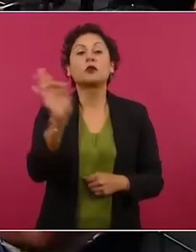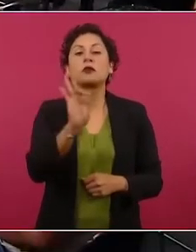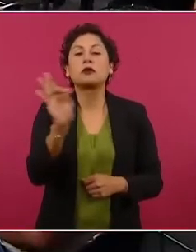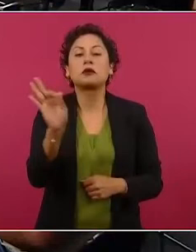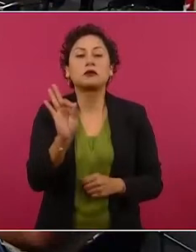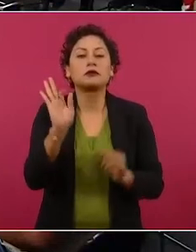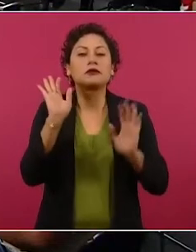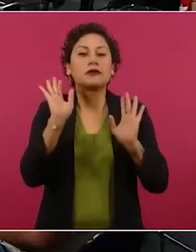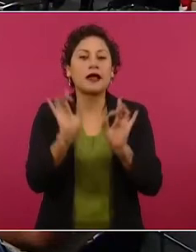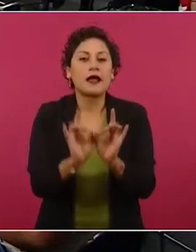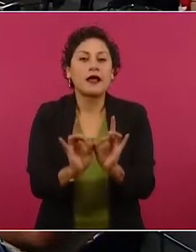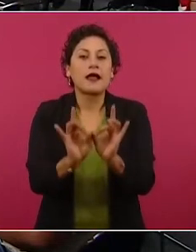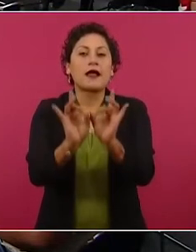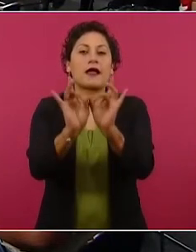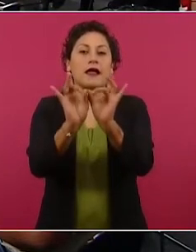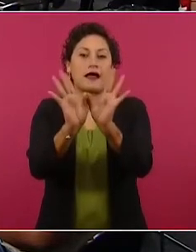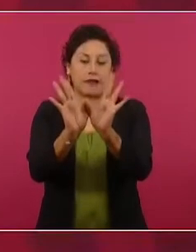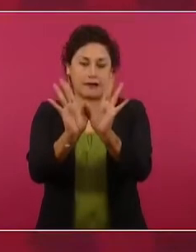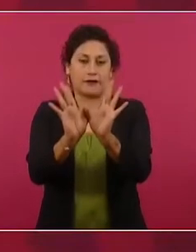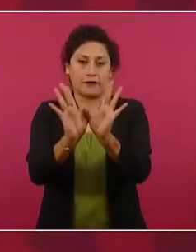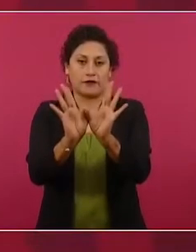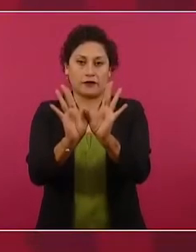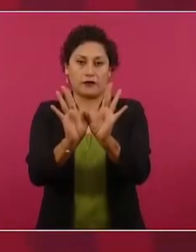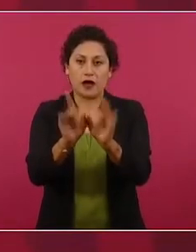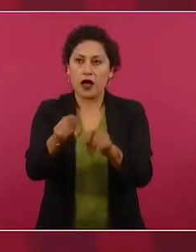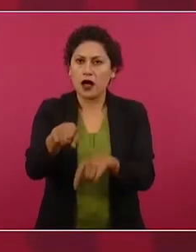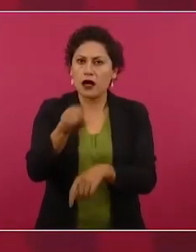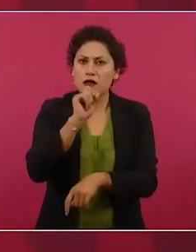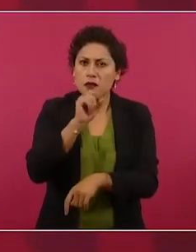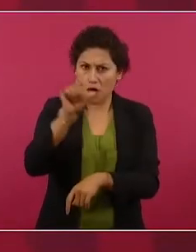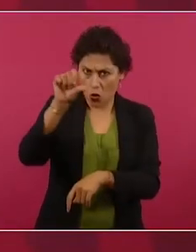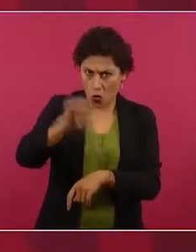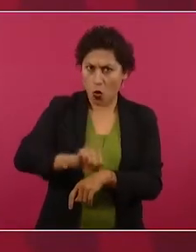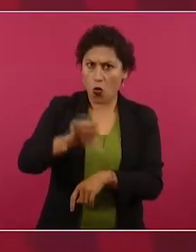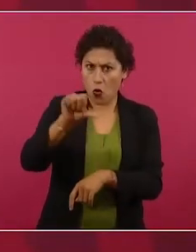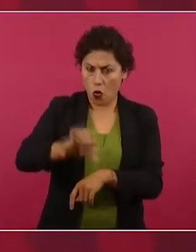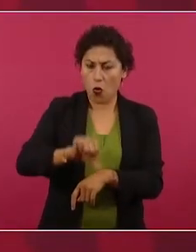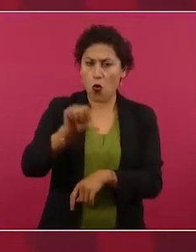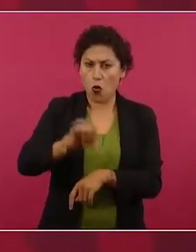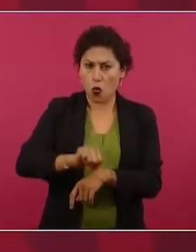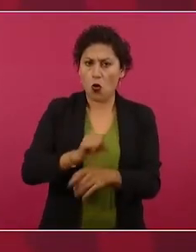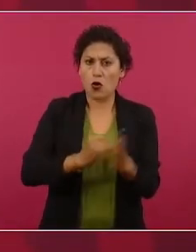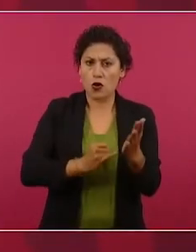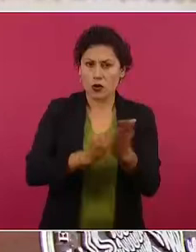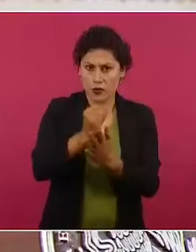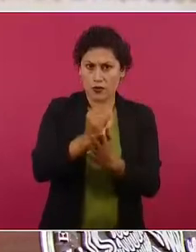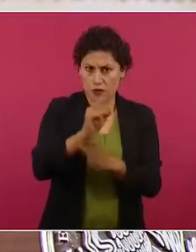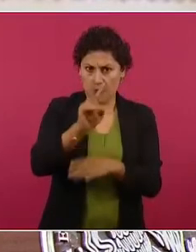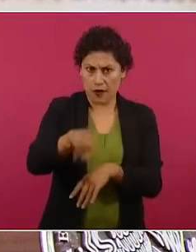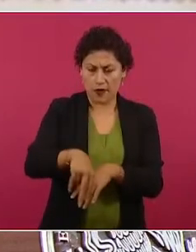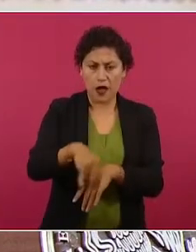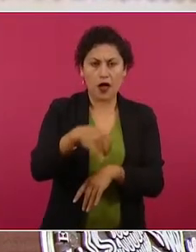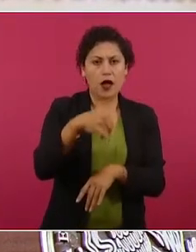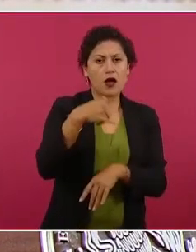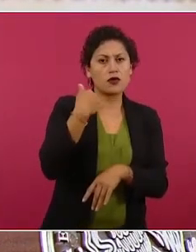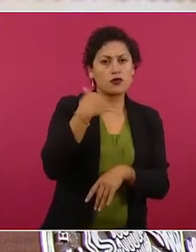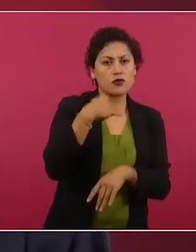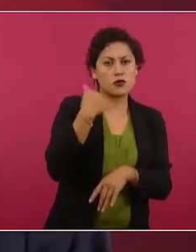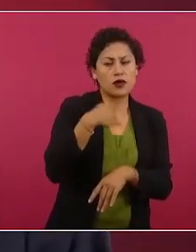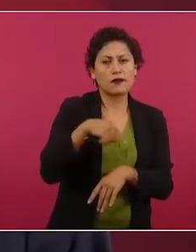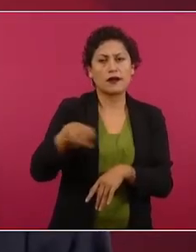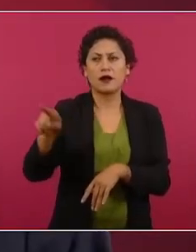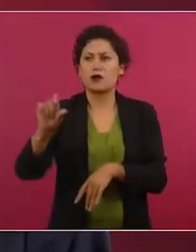que por cierto hoy se va a definir si empata Yucatán con los diablos.